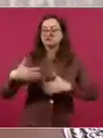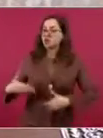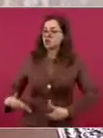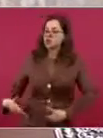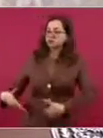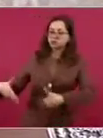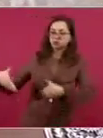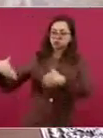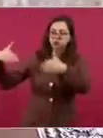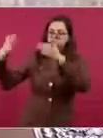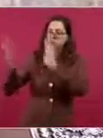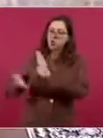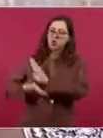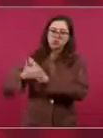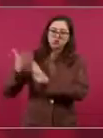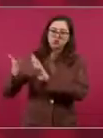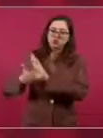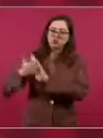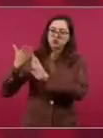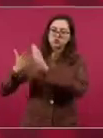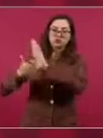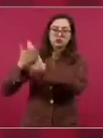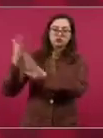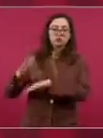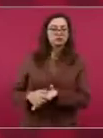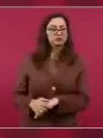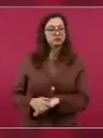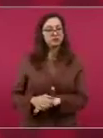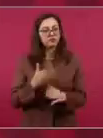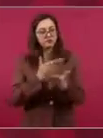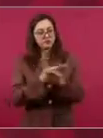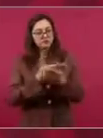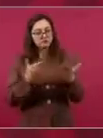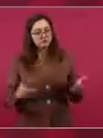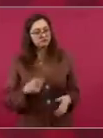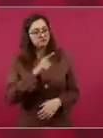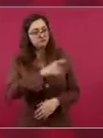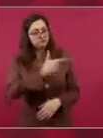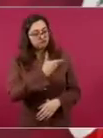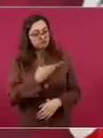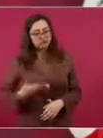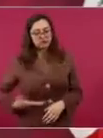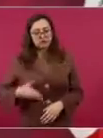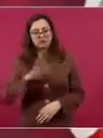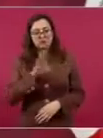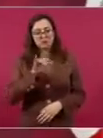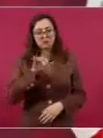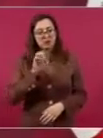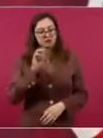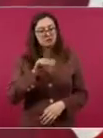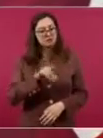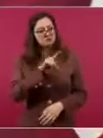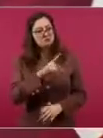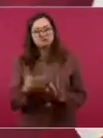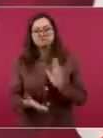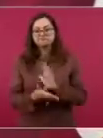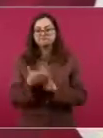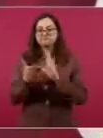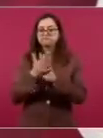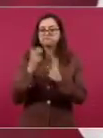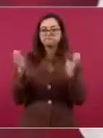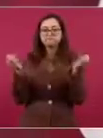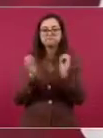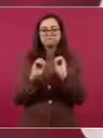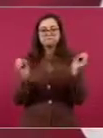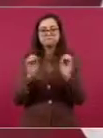El presidente Biden es el único, creo que en